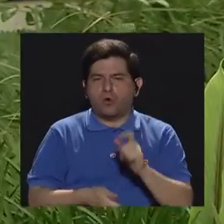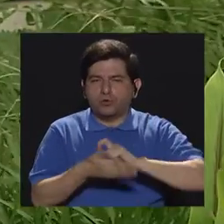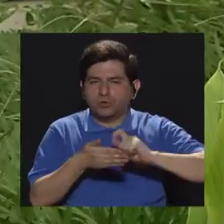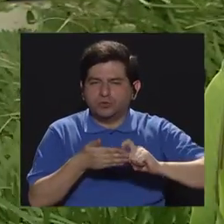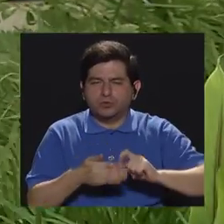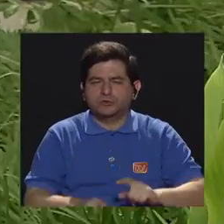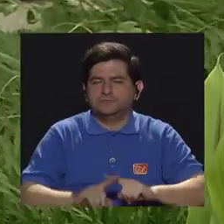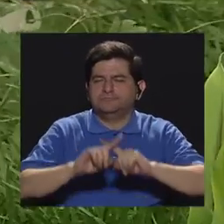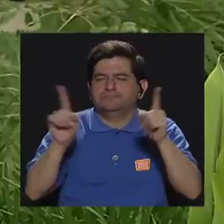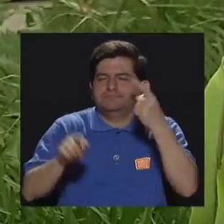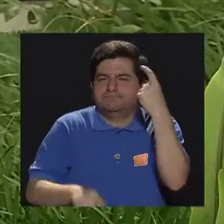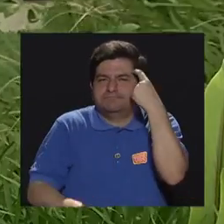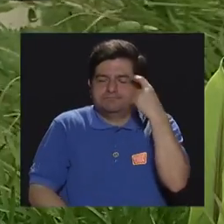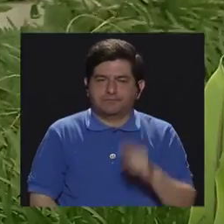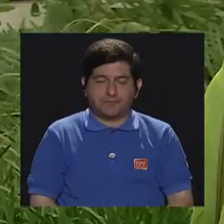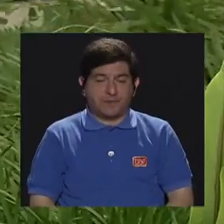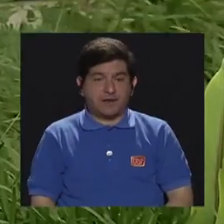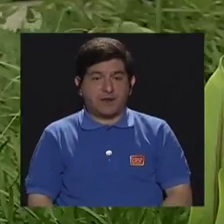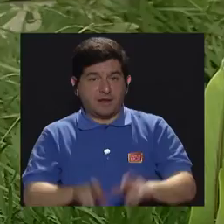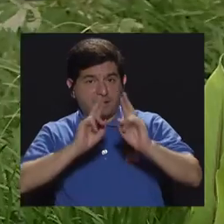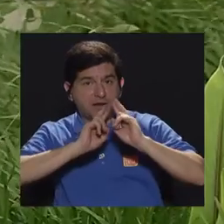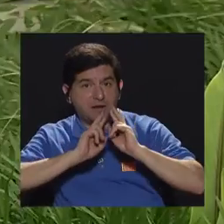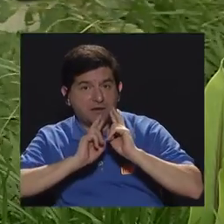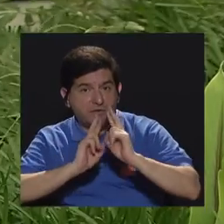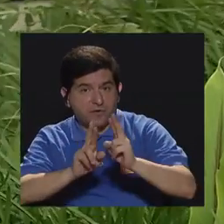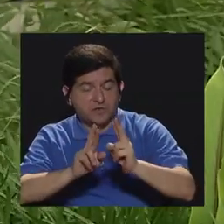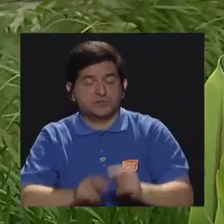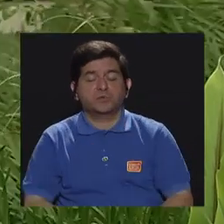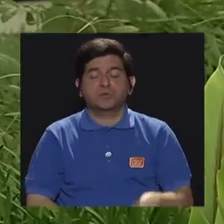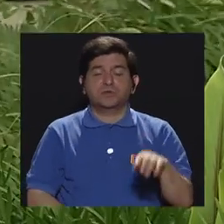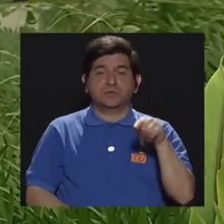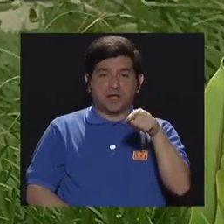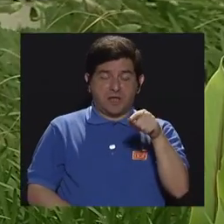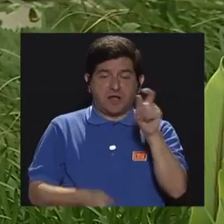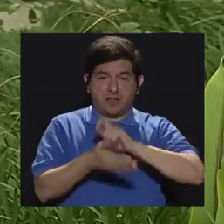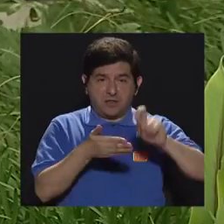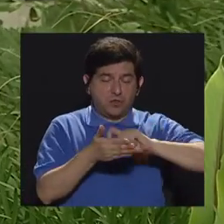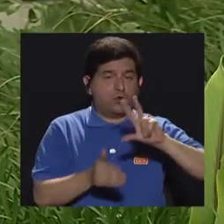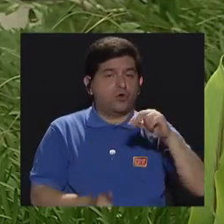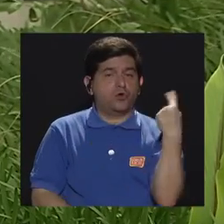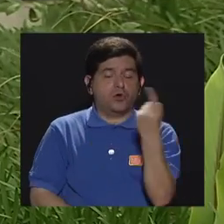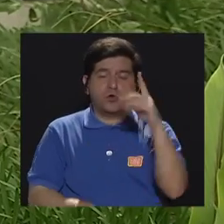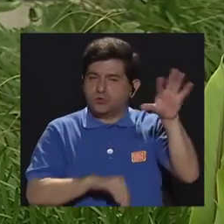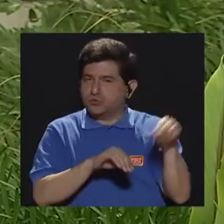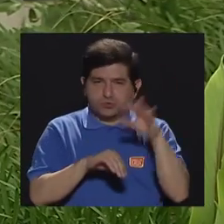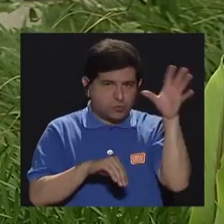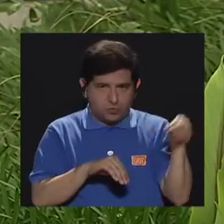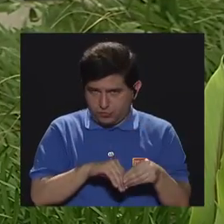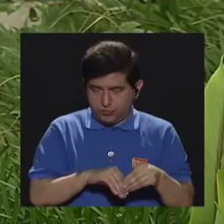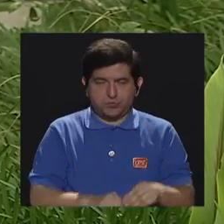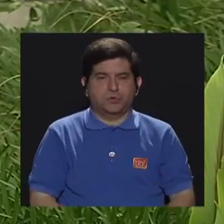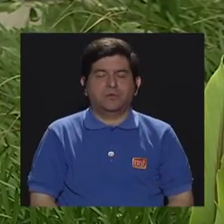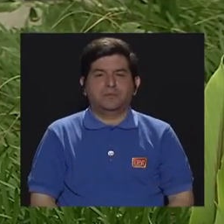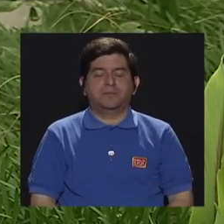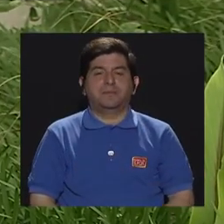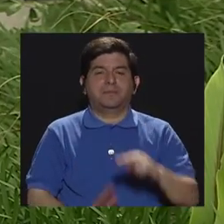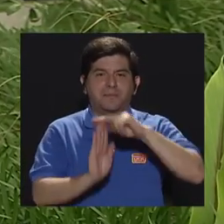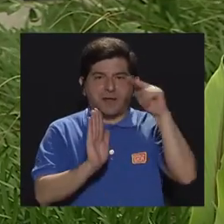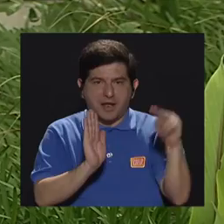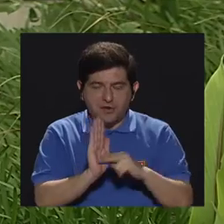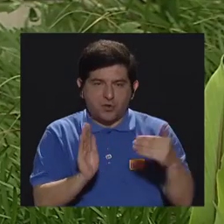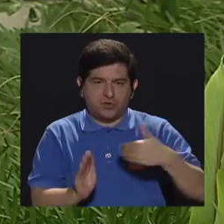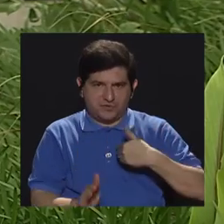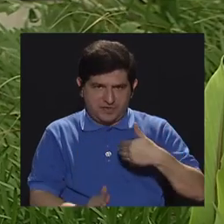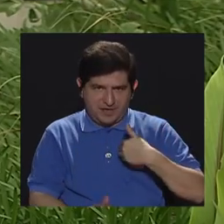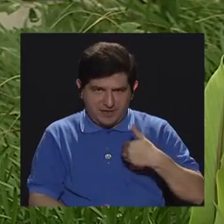van más allá. ¿Por qué? Porque el rendimiento académico no solamente es una medición sumativa, es decir, no es solamente la nota que saca el